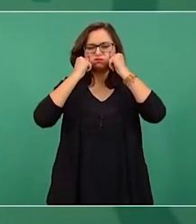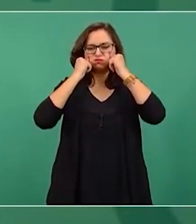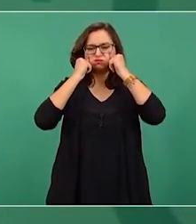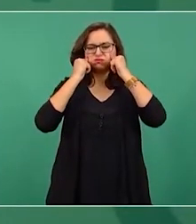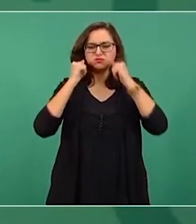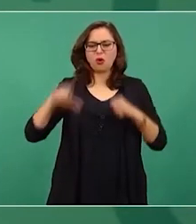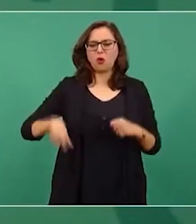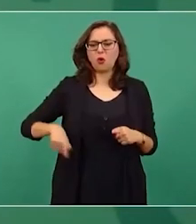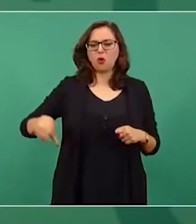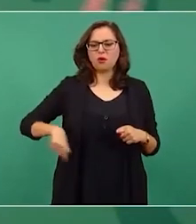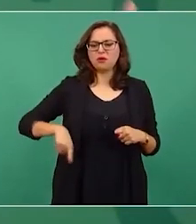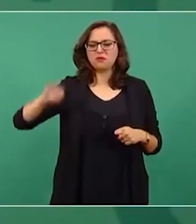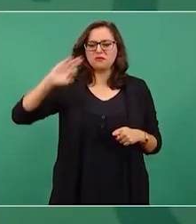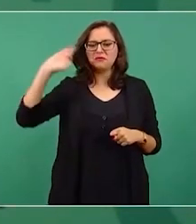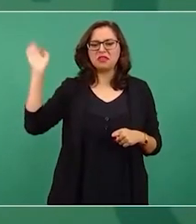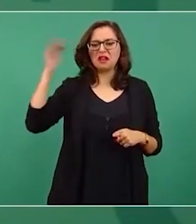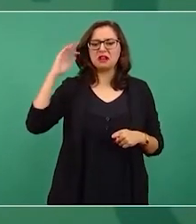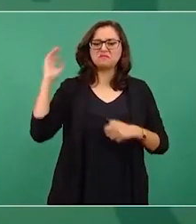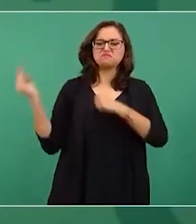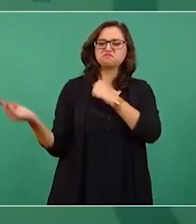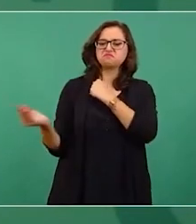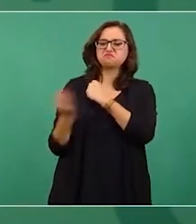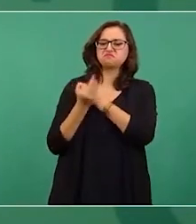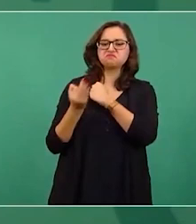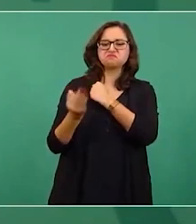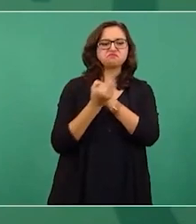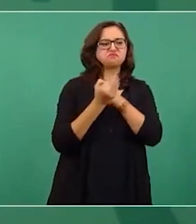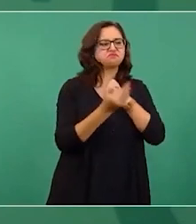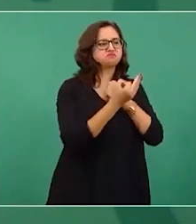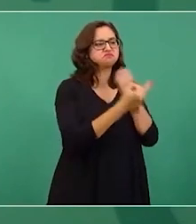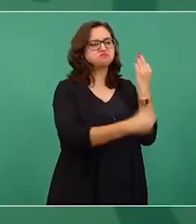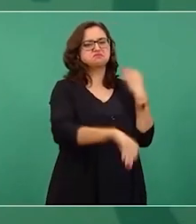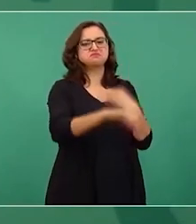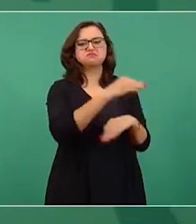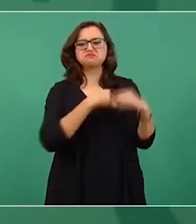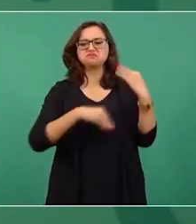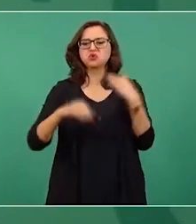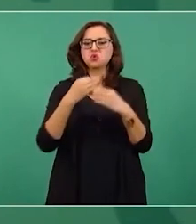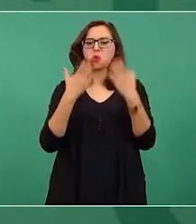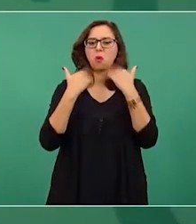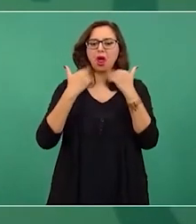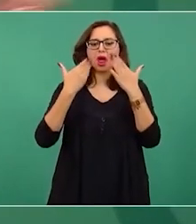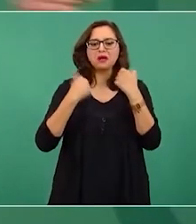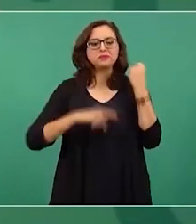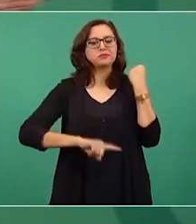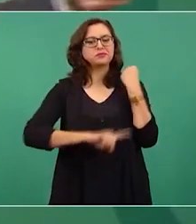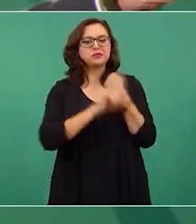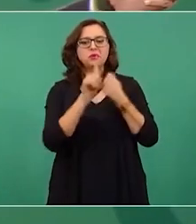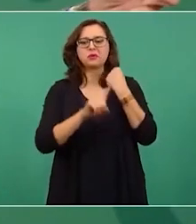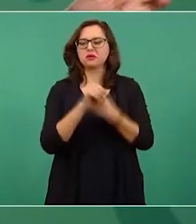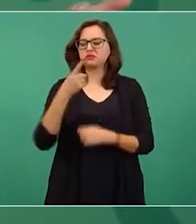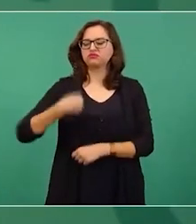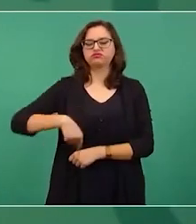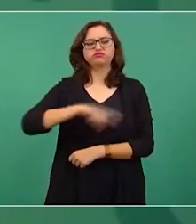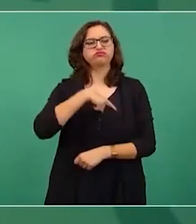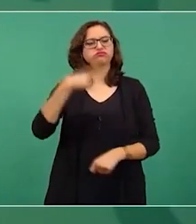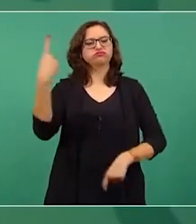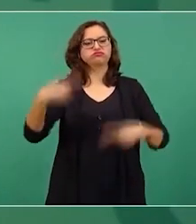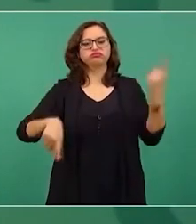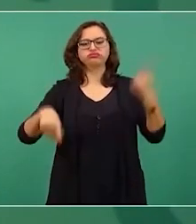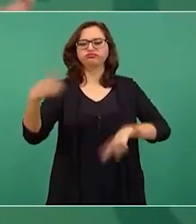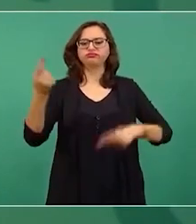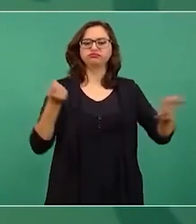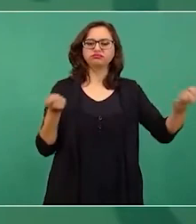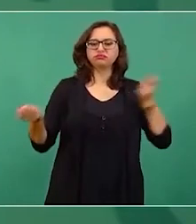y que no había problemas mandaban en